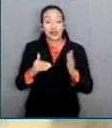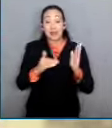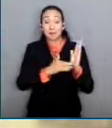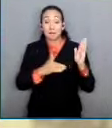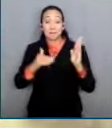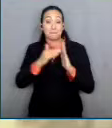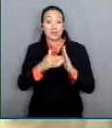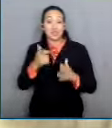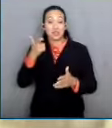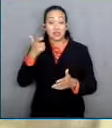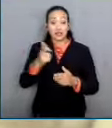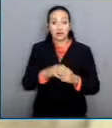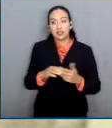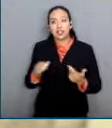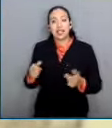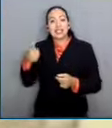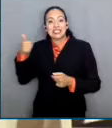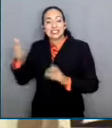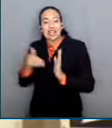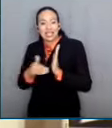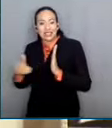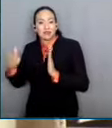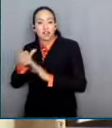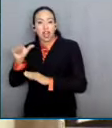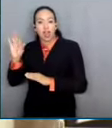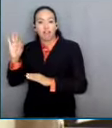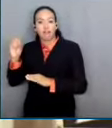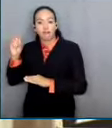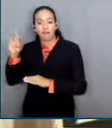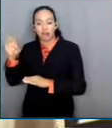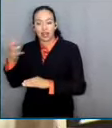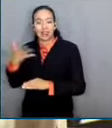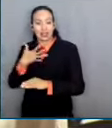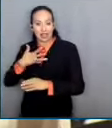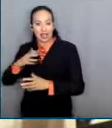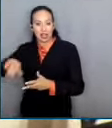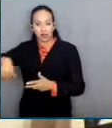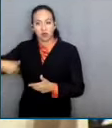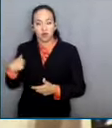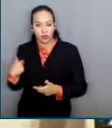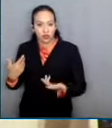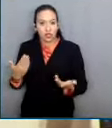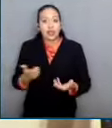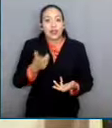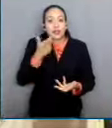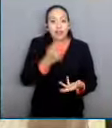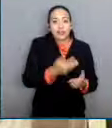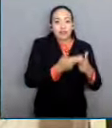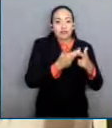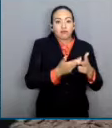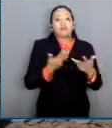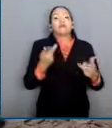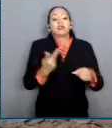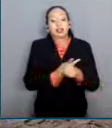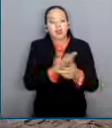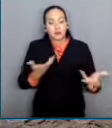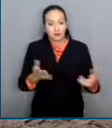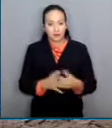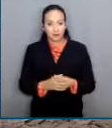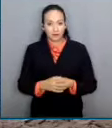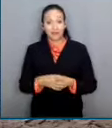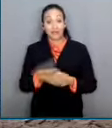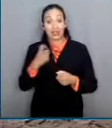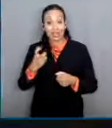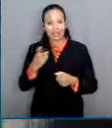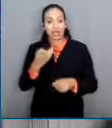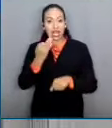billones que administran las AFORES. Advirtieron que, en todo caso, estas son medidas paliativas que no resuelven de fondo